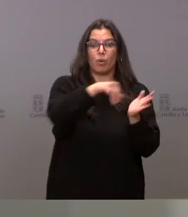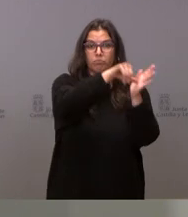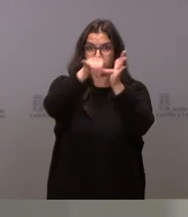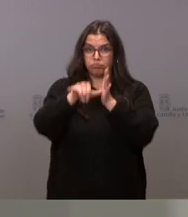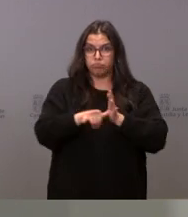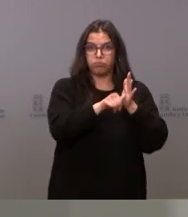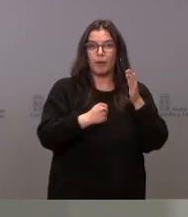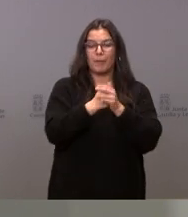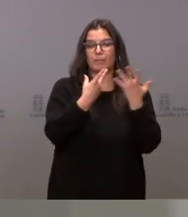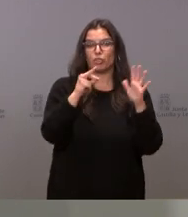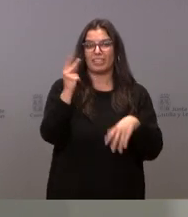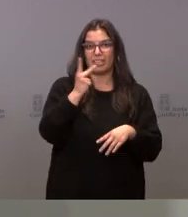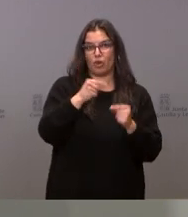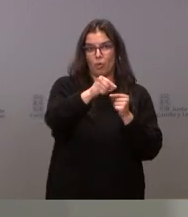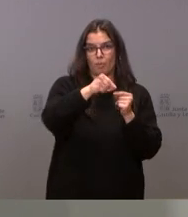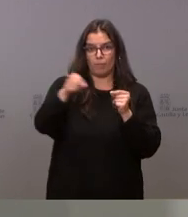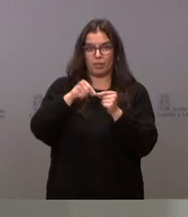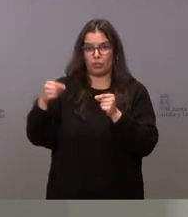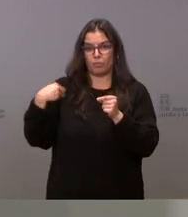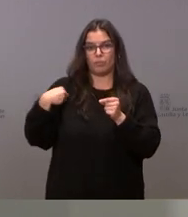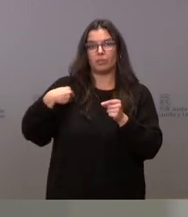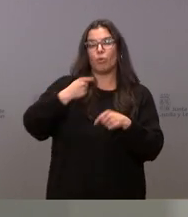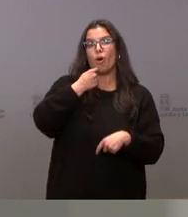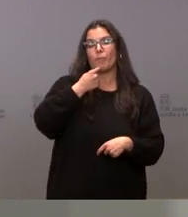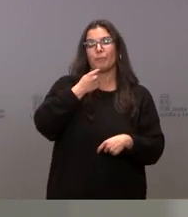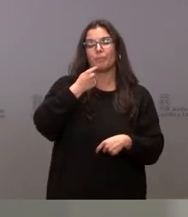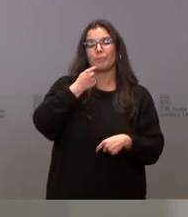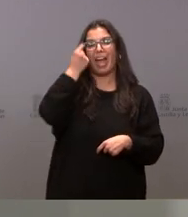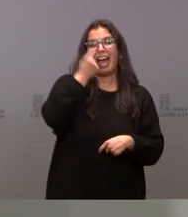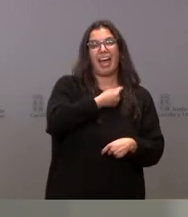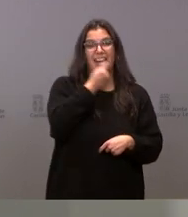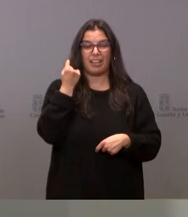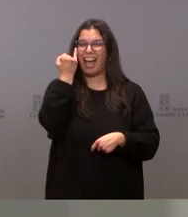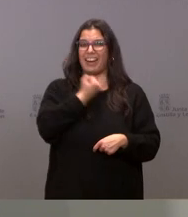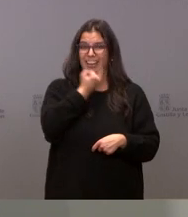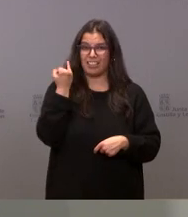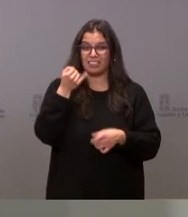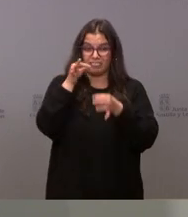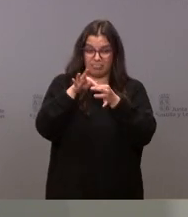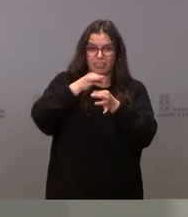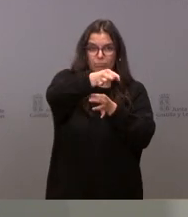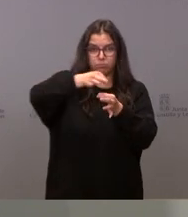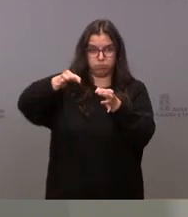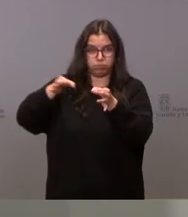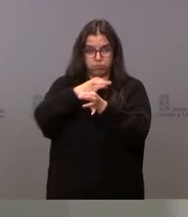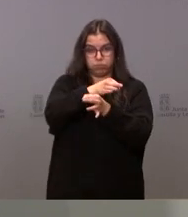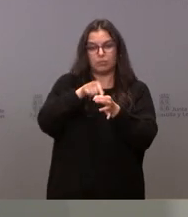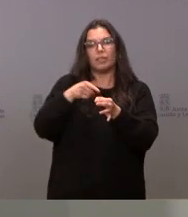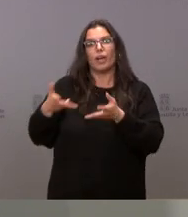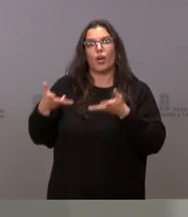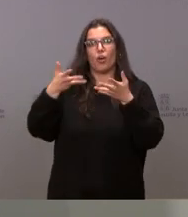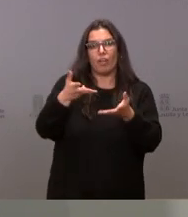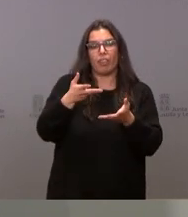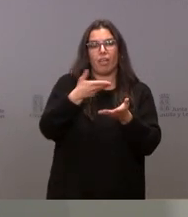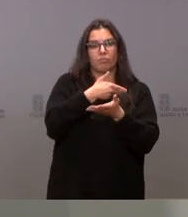máximo de 70 kilómetros alrededor de Arenas de San Pedro. Se va a destinar 609.000 euros a este efecto para las necesidades